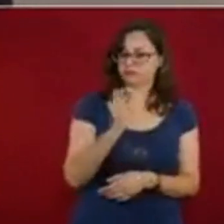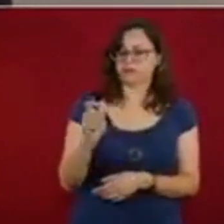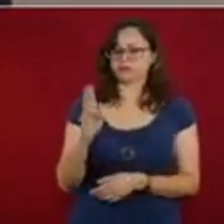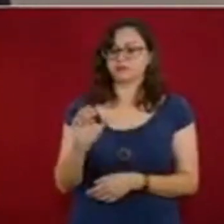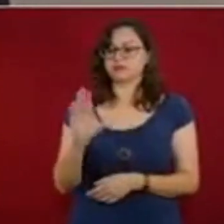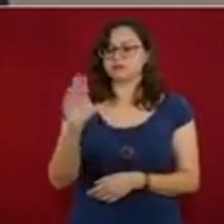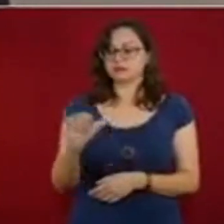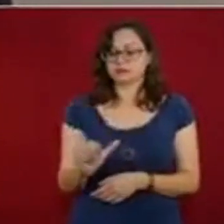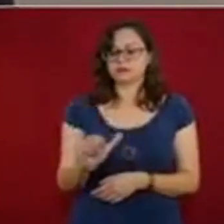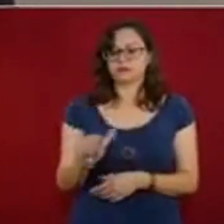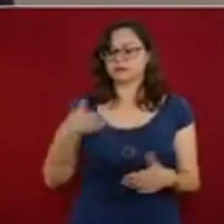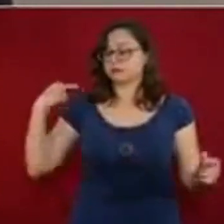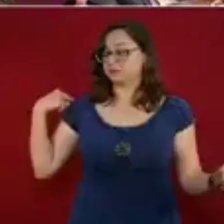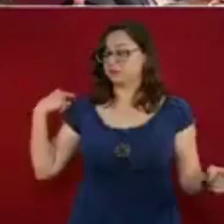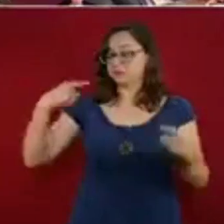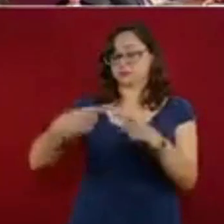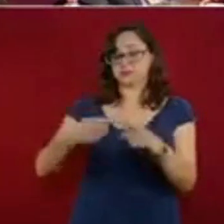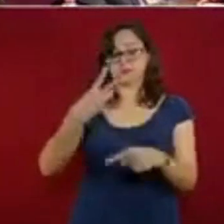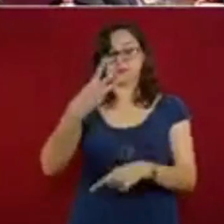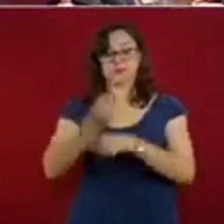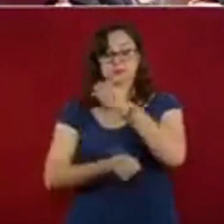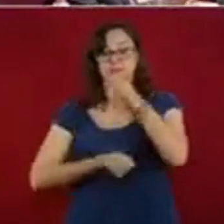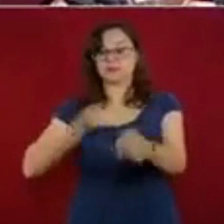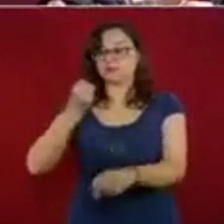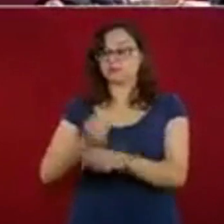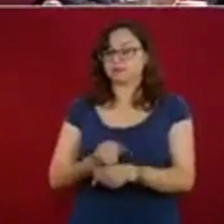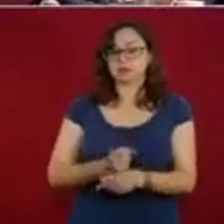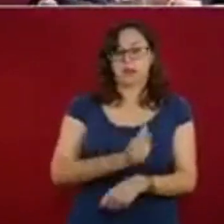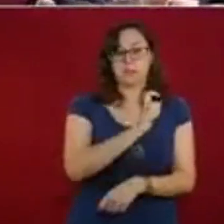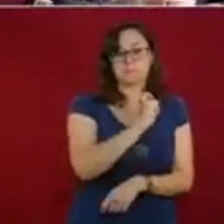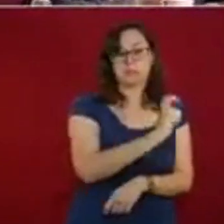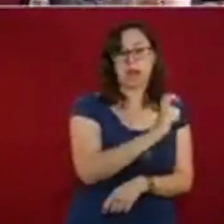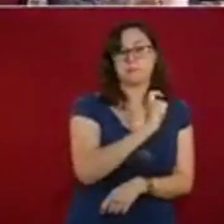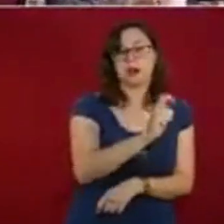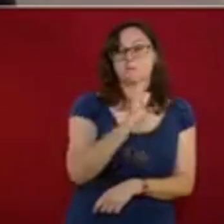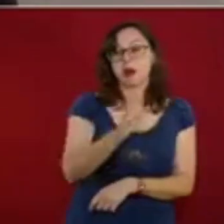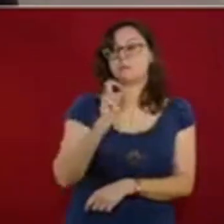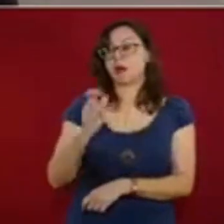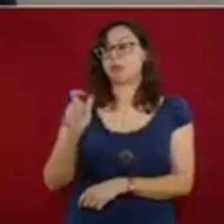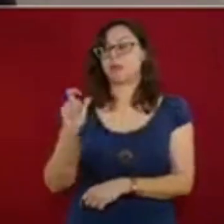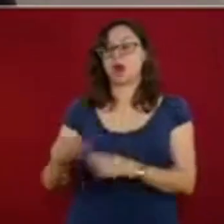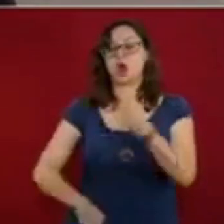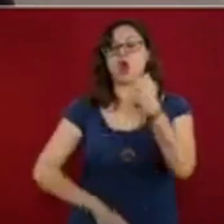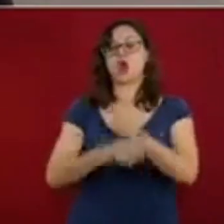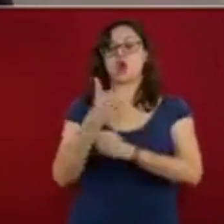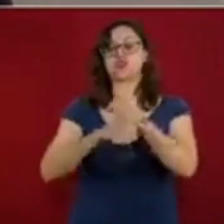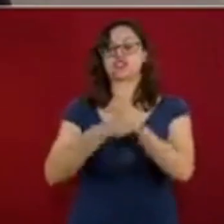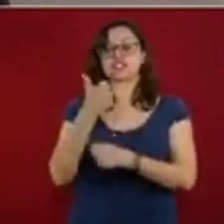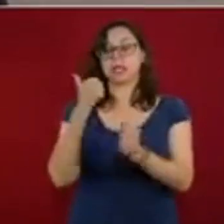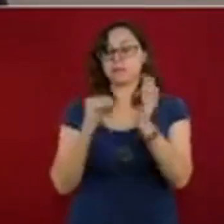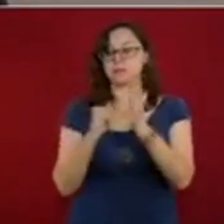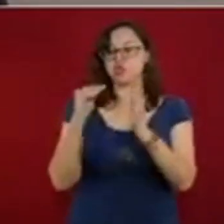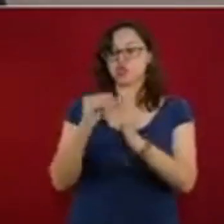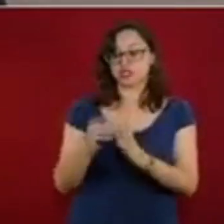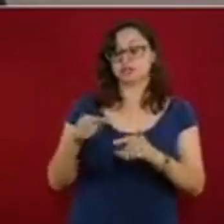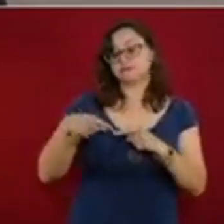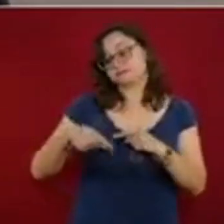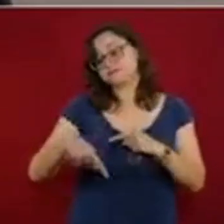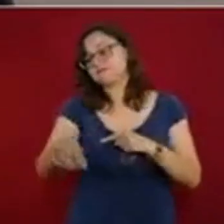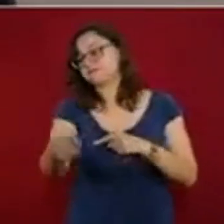a 11 millones de becas y van a seguir creciendo